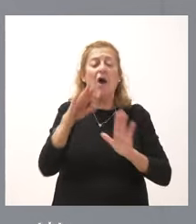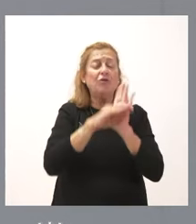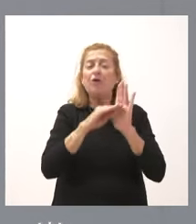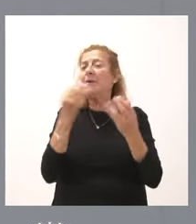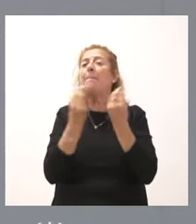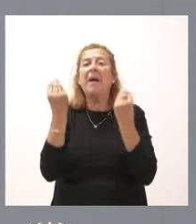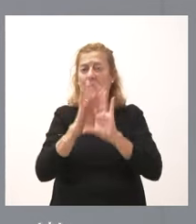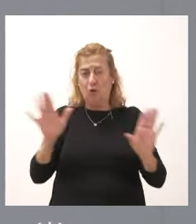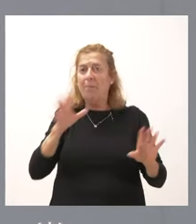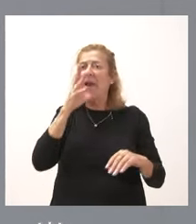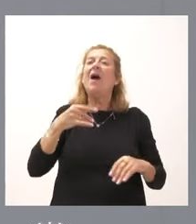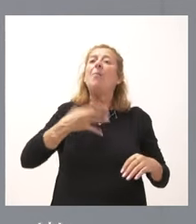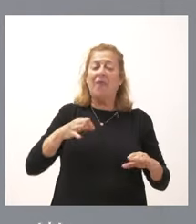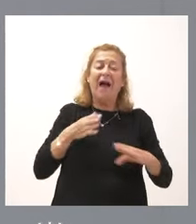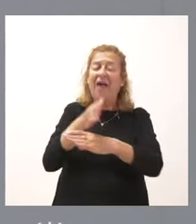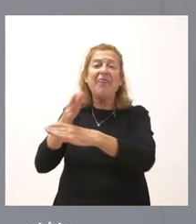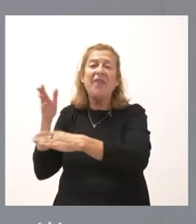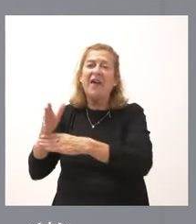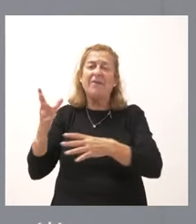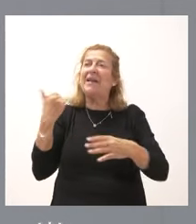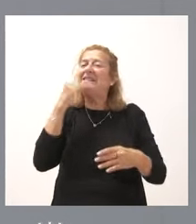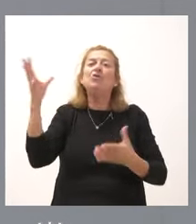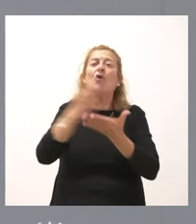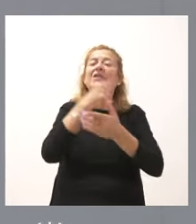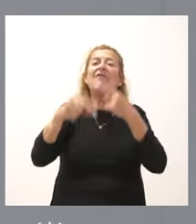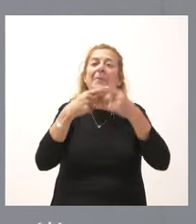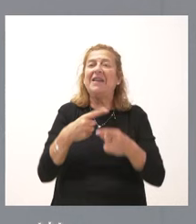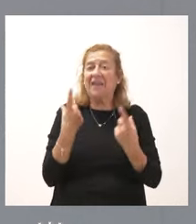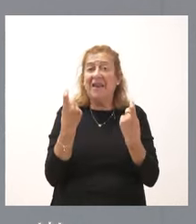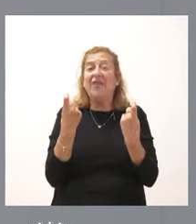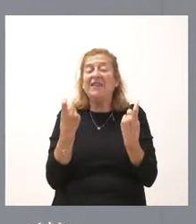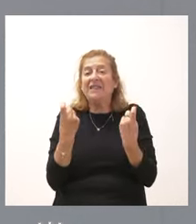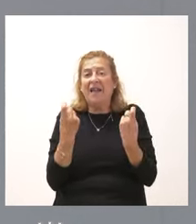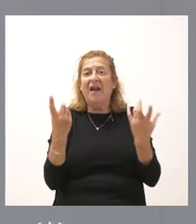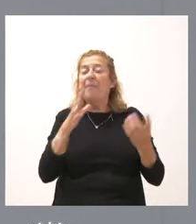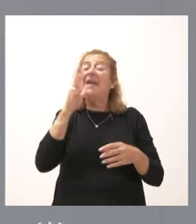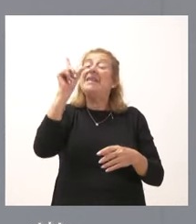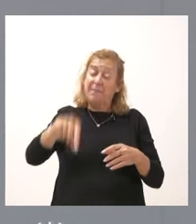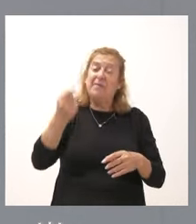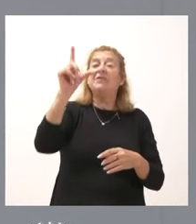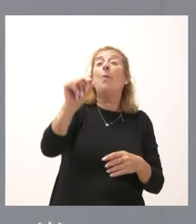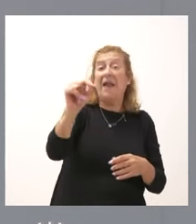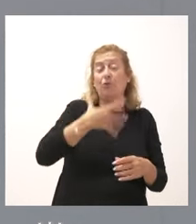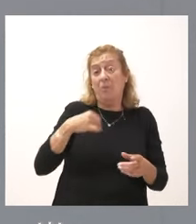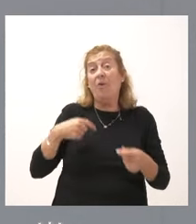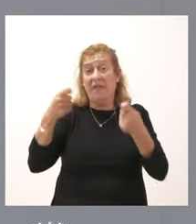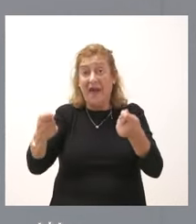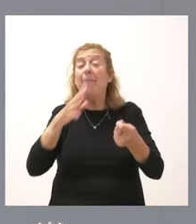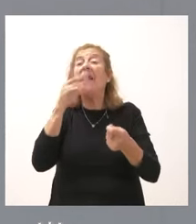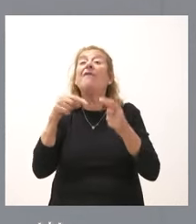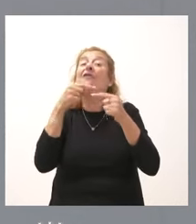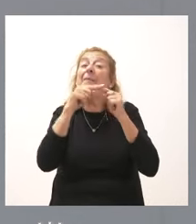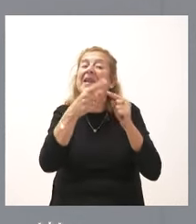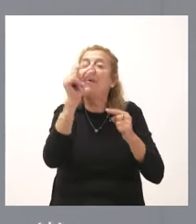posibles para que puedan acceder a ello el conjunto de las familias que tienen que beneficiar al menor coste que seamos capaces de dar para las familias.